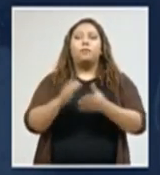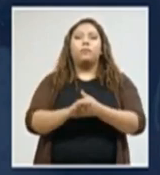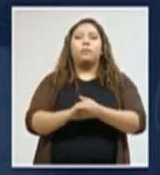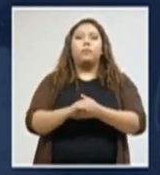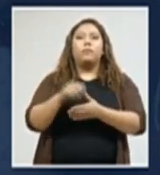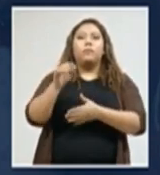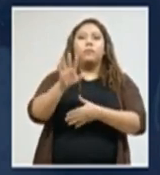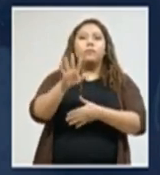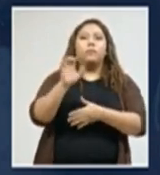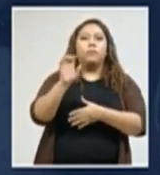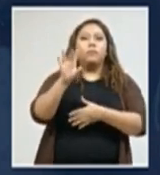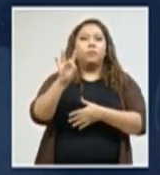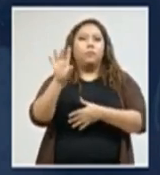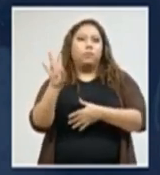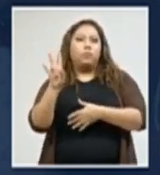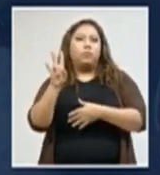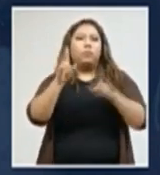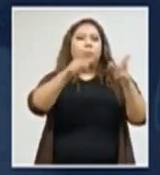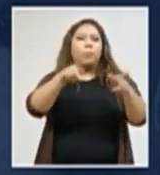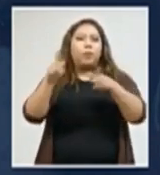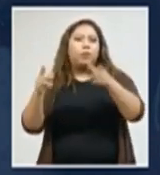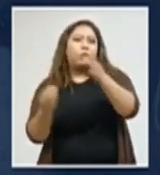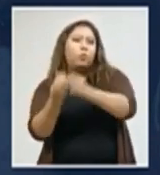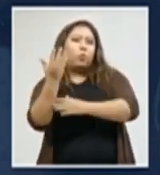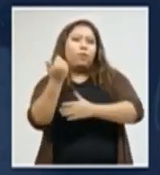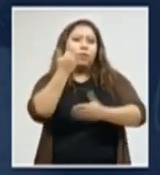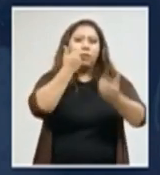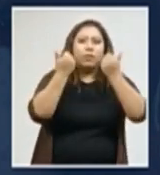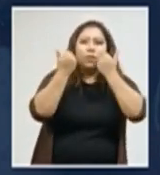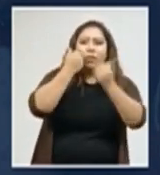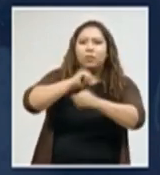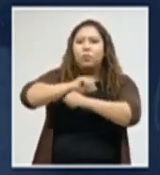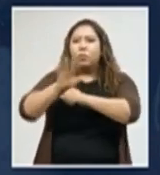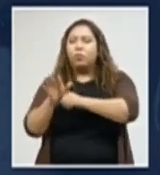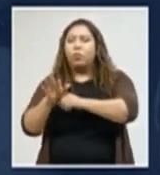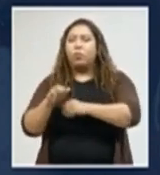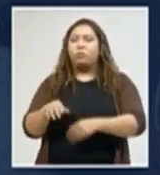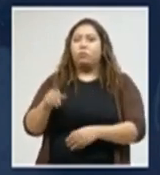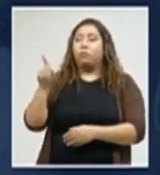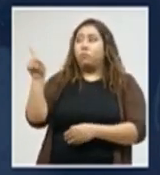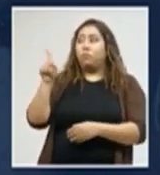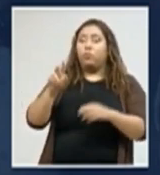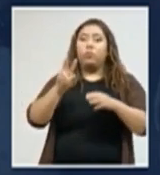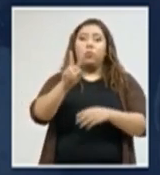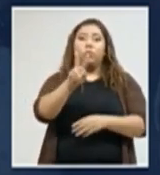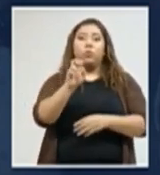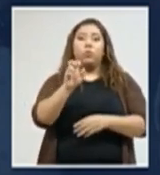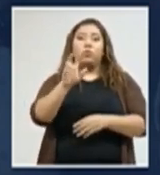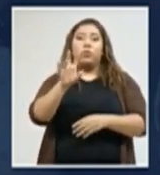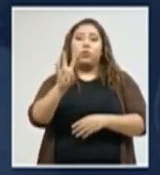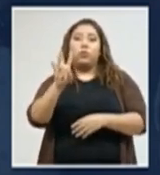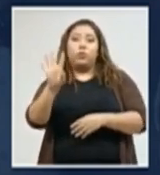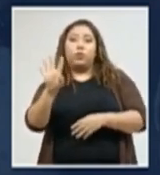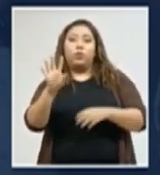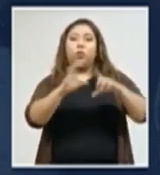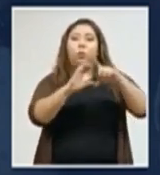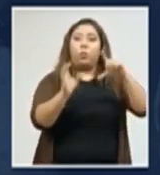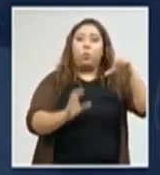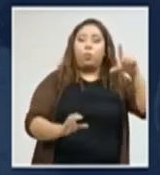nuevos casos tiene una distribución de la siguiente manera. 274 para el Departamento de Cortés,